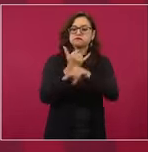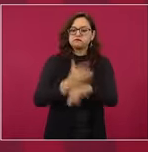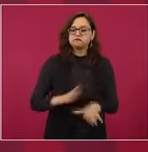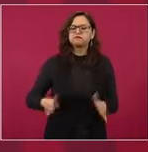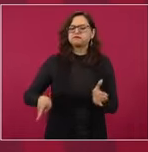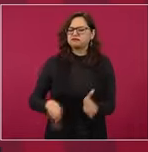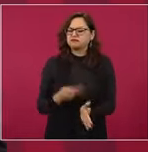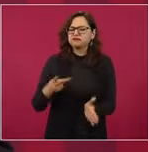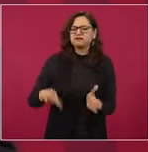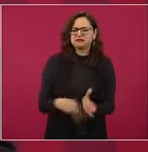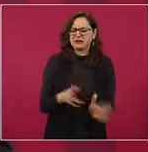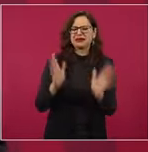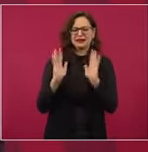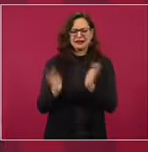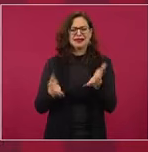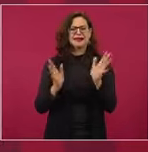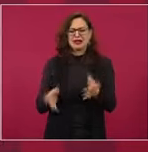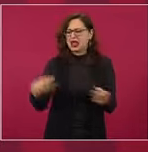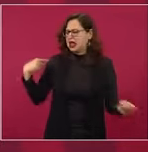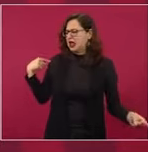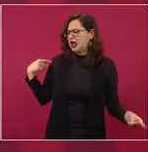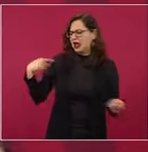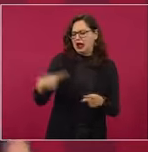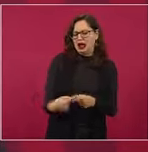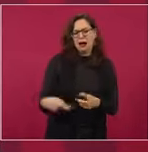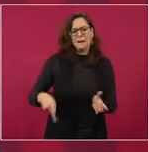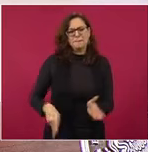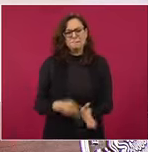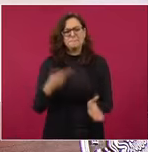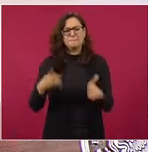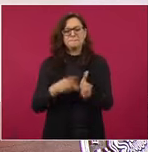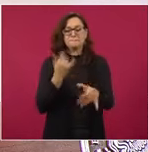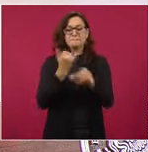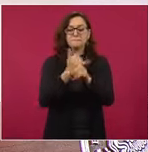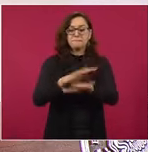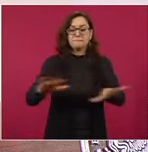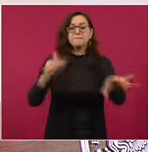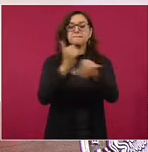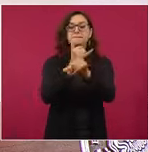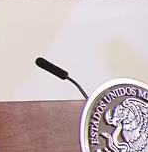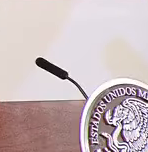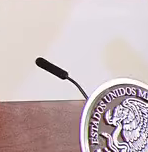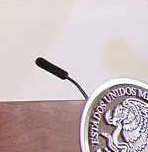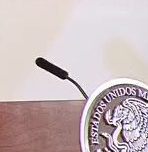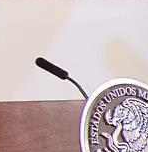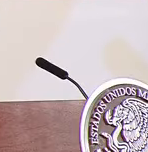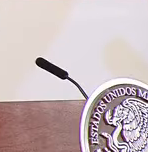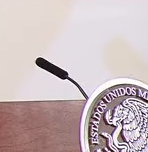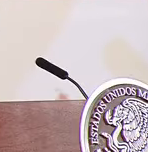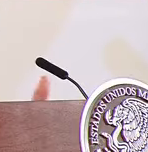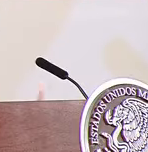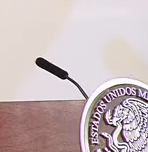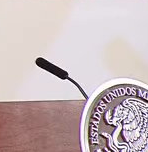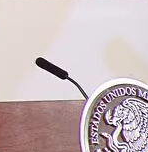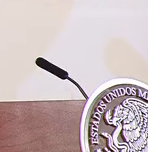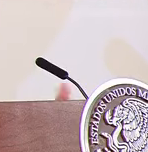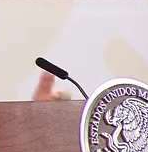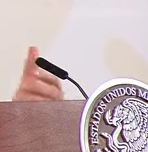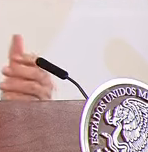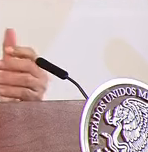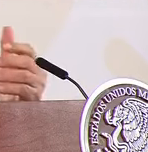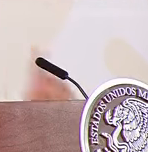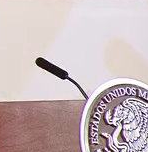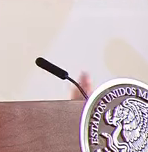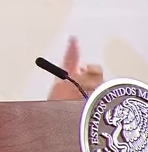Yo quiero decirle a la gente que es para beneficio